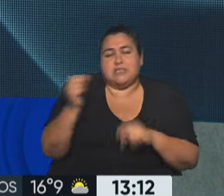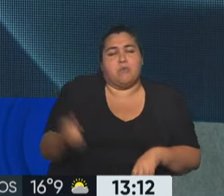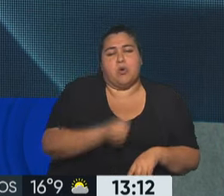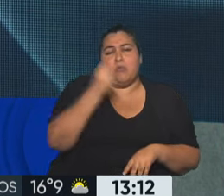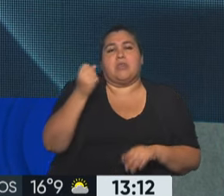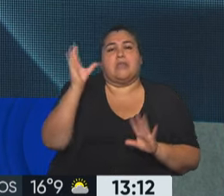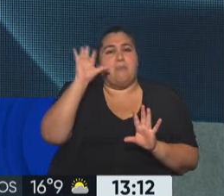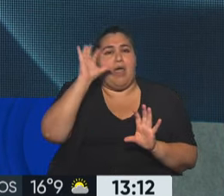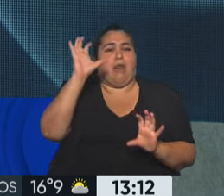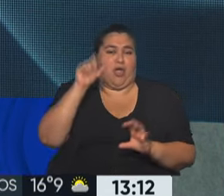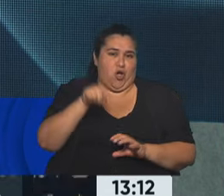recordar sobre esta enfermedad.